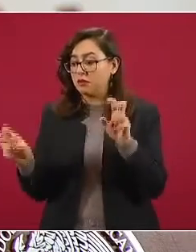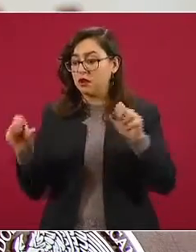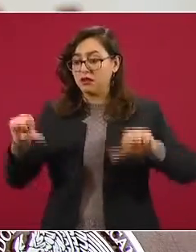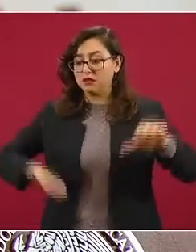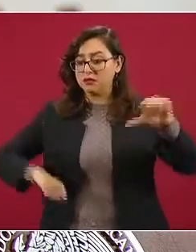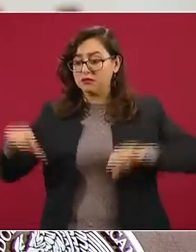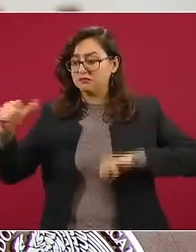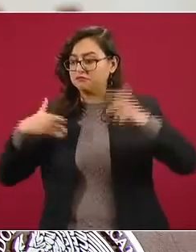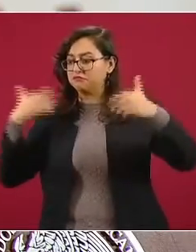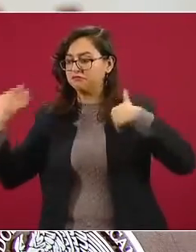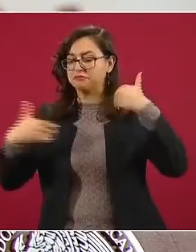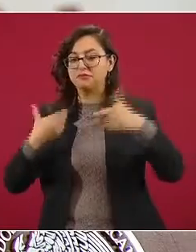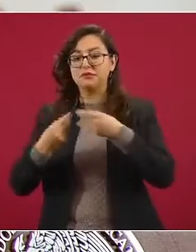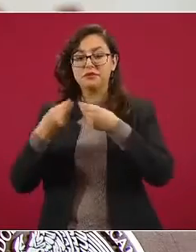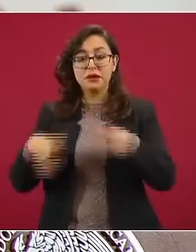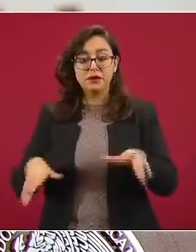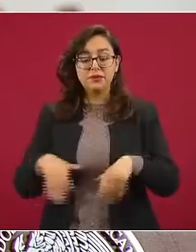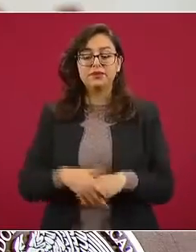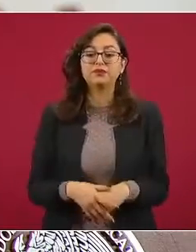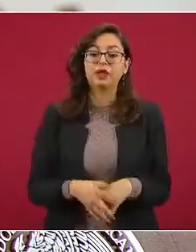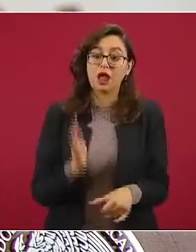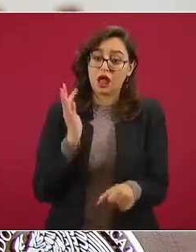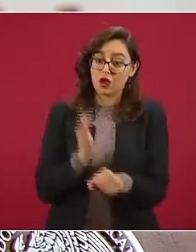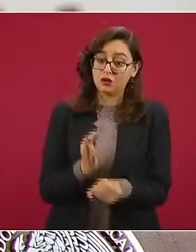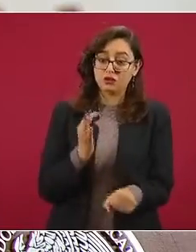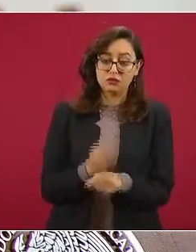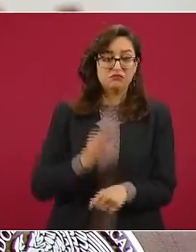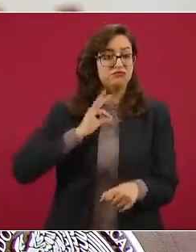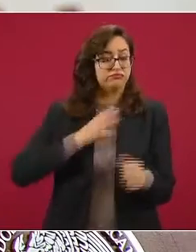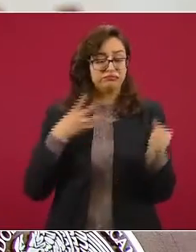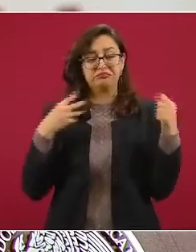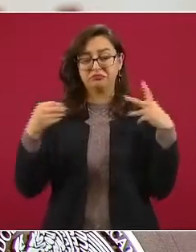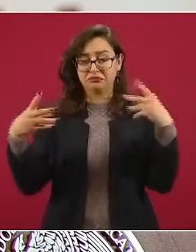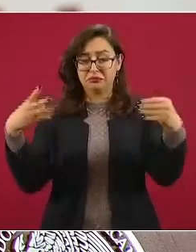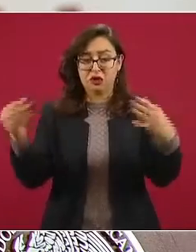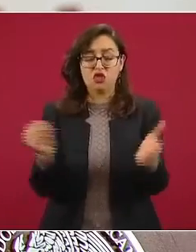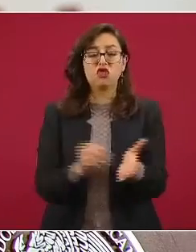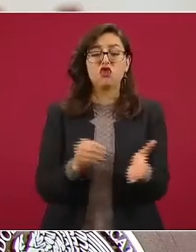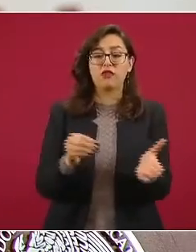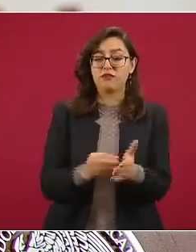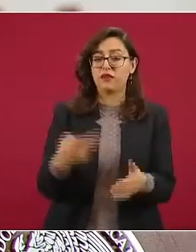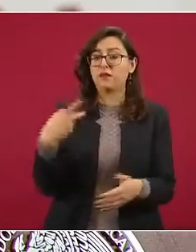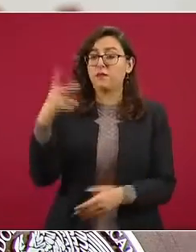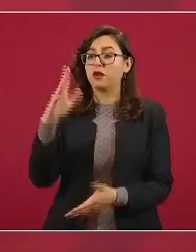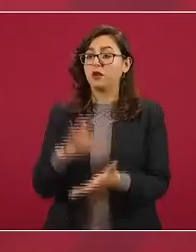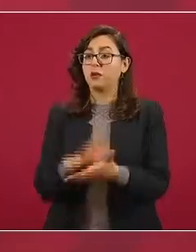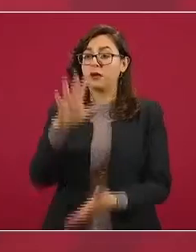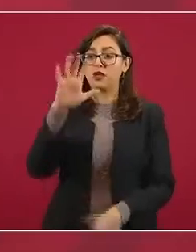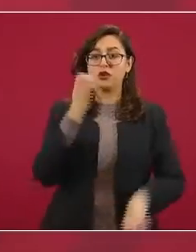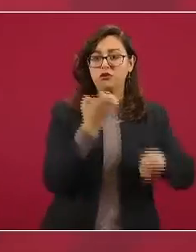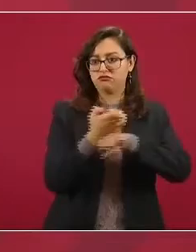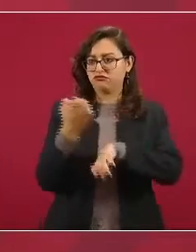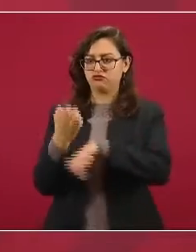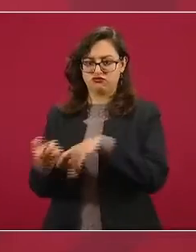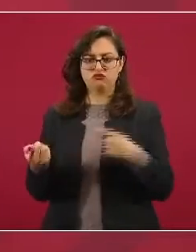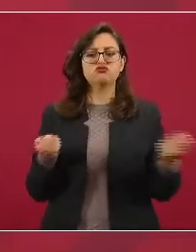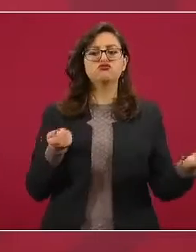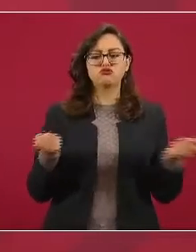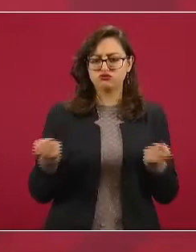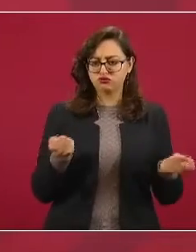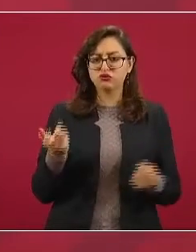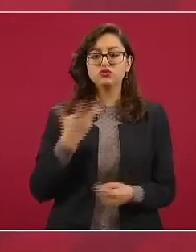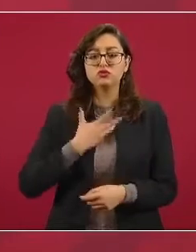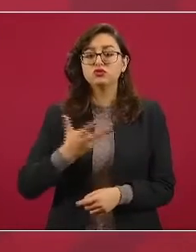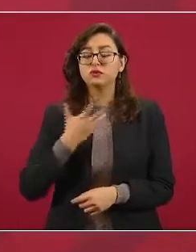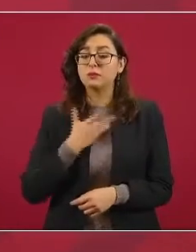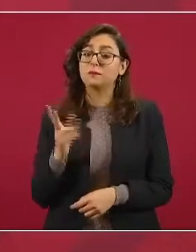pero está controlada en la mayoría de las entidades federativas. Nos duelen mucho las muertes y